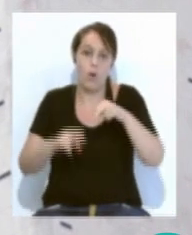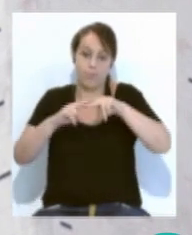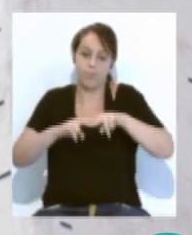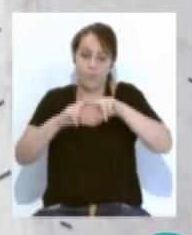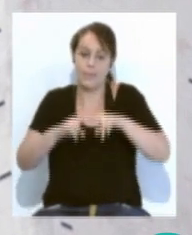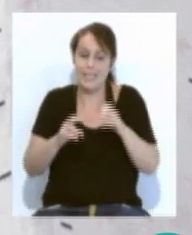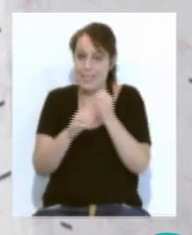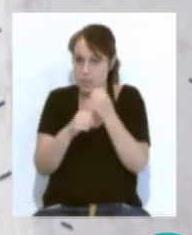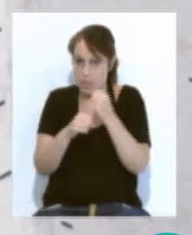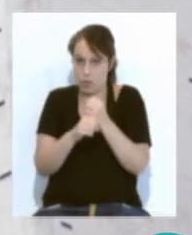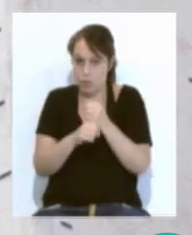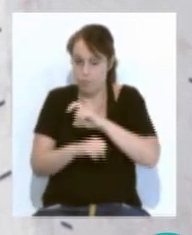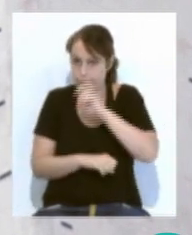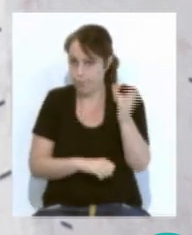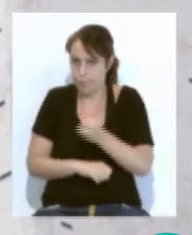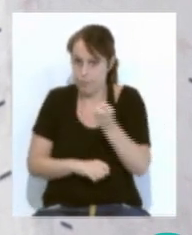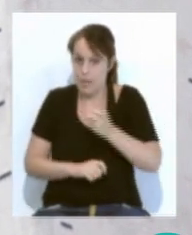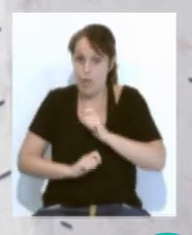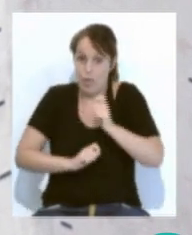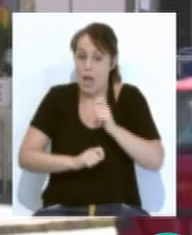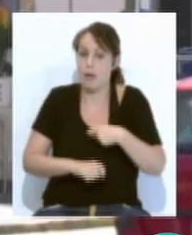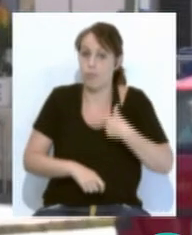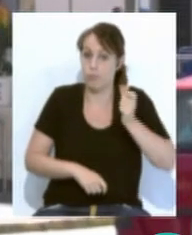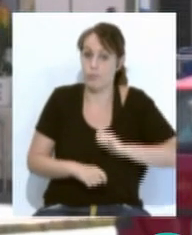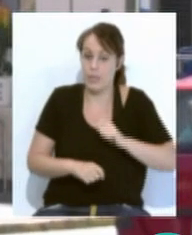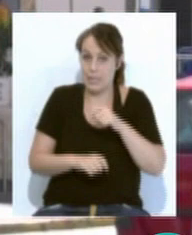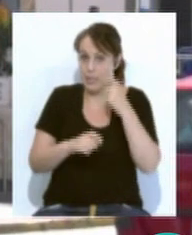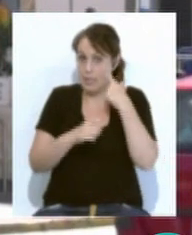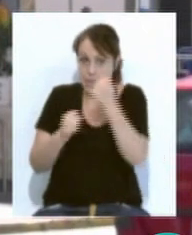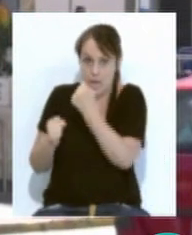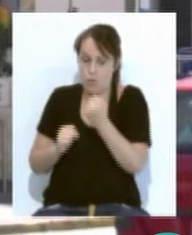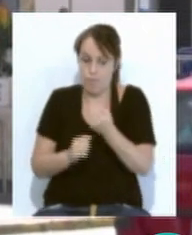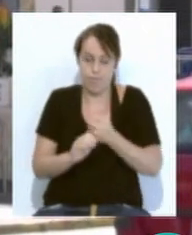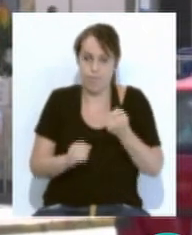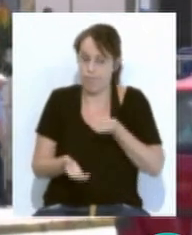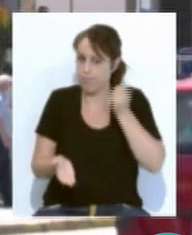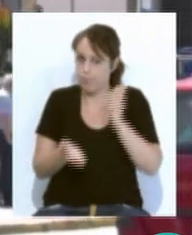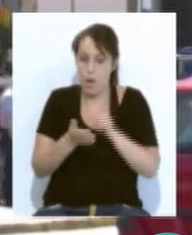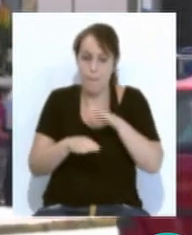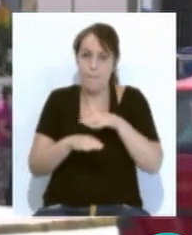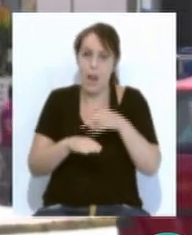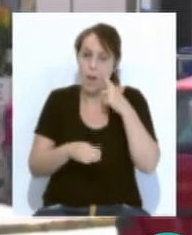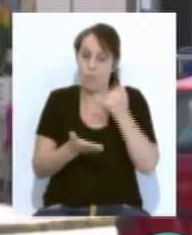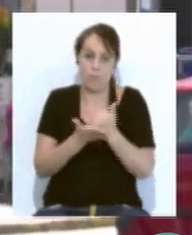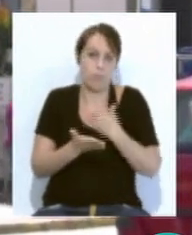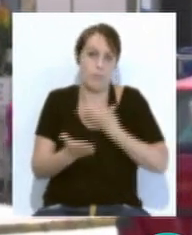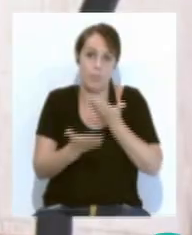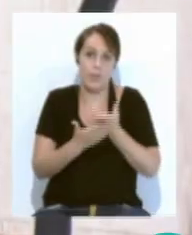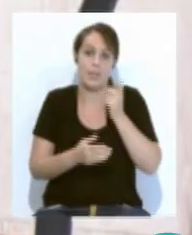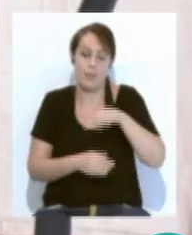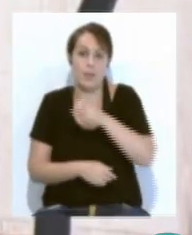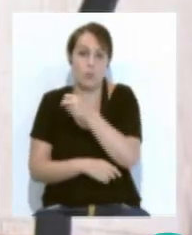clínicos, permitiendo al profesional sanitario una mayor rapidez a la hora de pedir la prueba y en la consulta de los resultados.